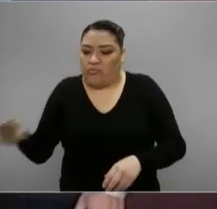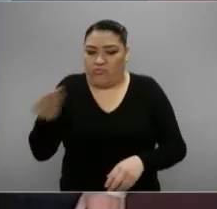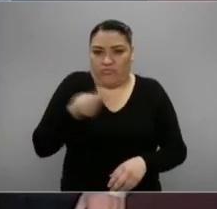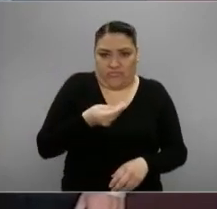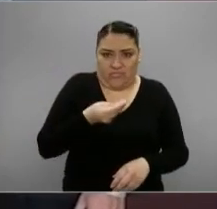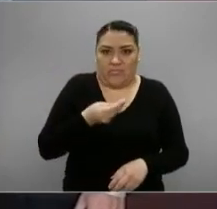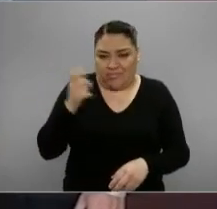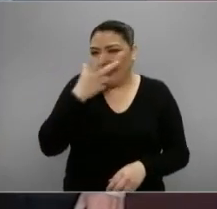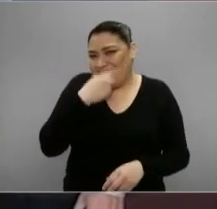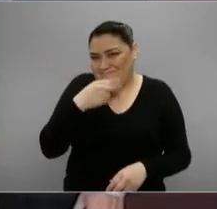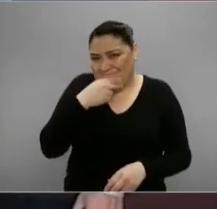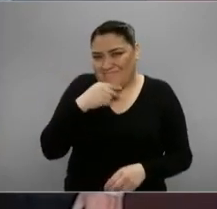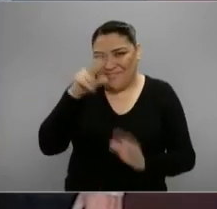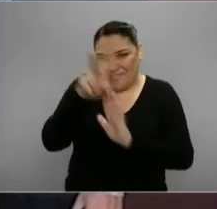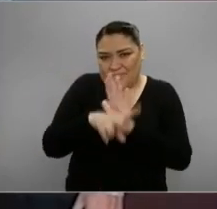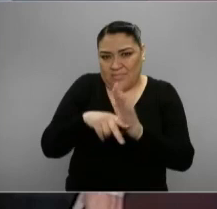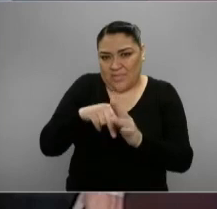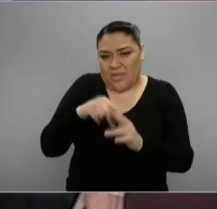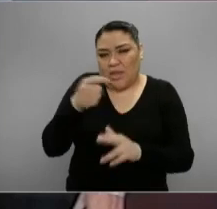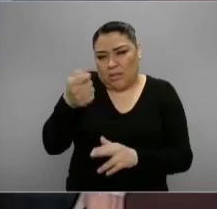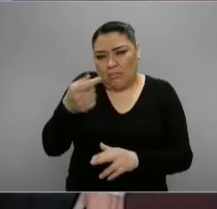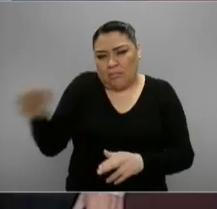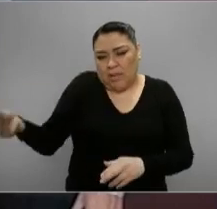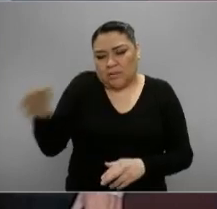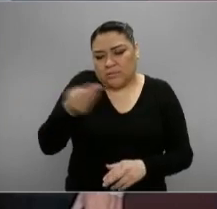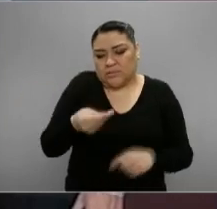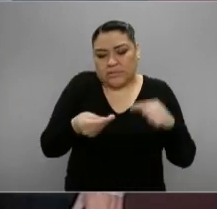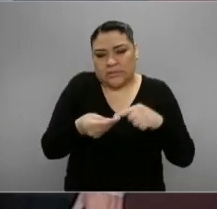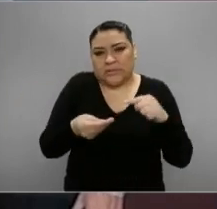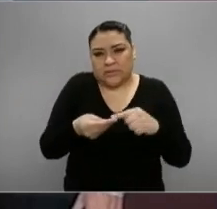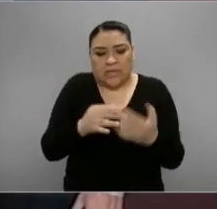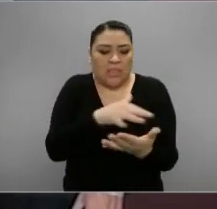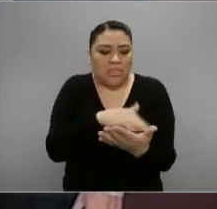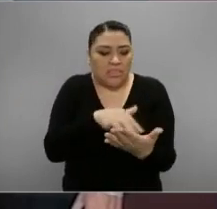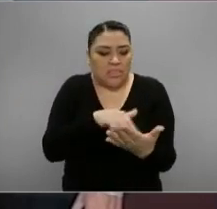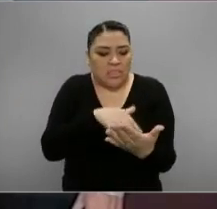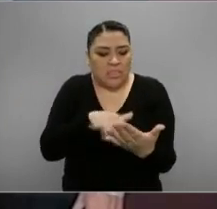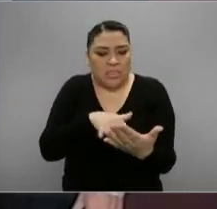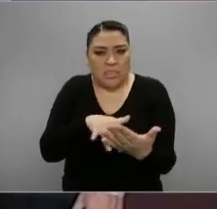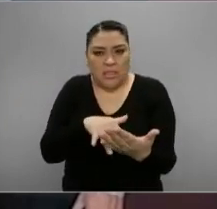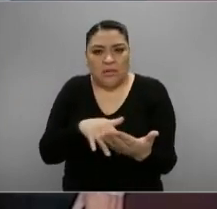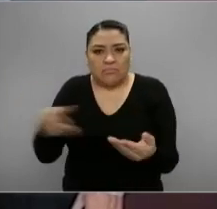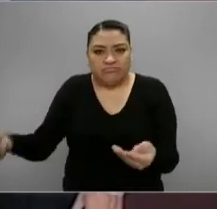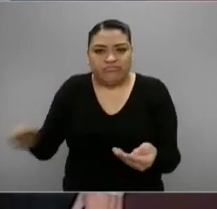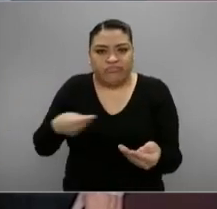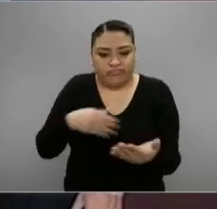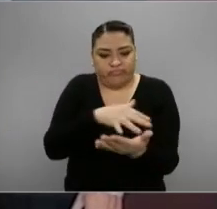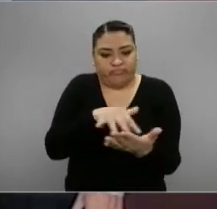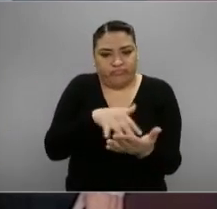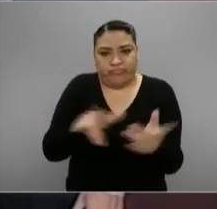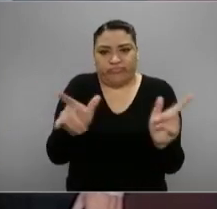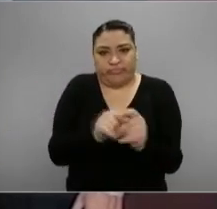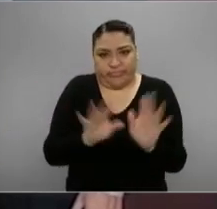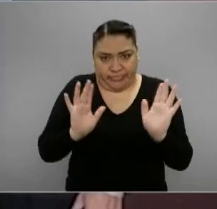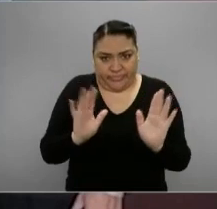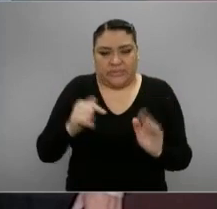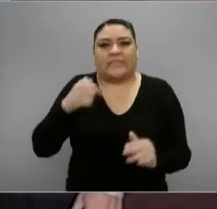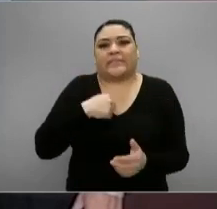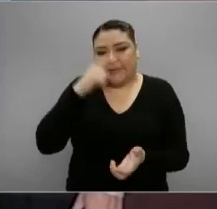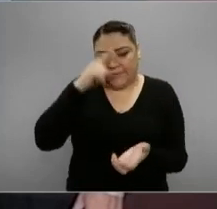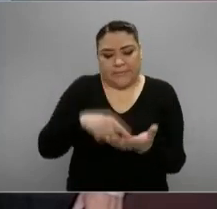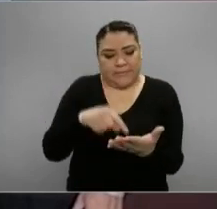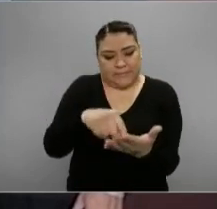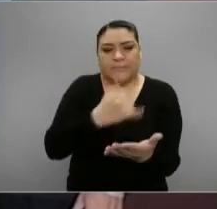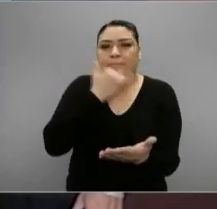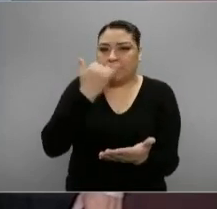a esta persona, pues eso es, leyó lo que, o dijo lo que le dijeron. Creo que hay unas